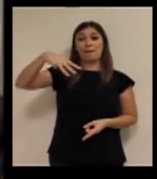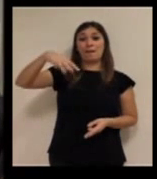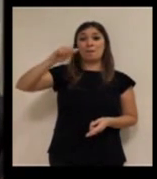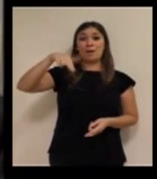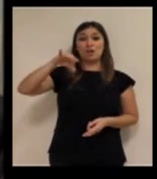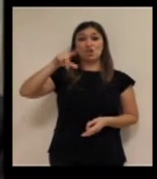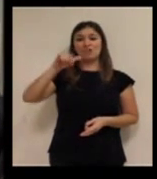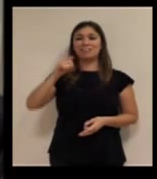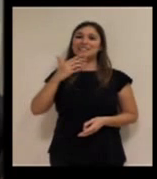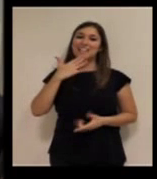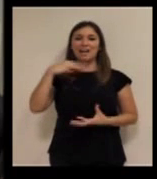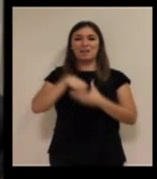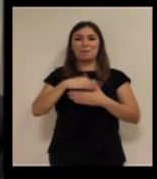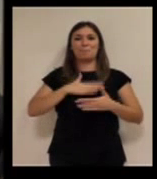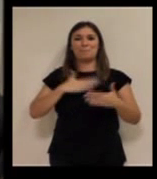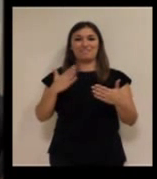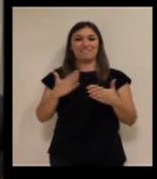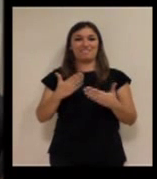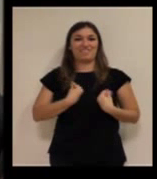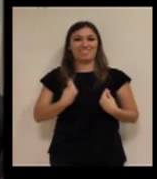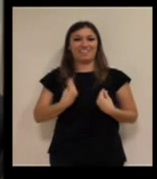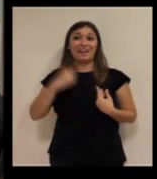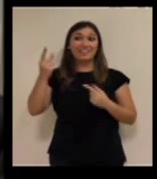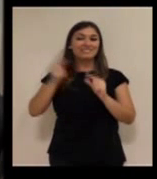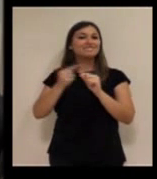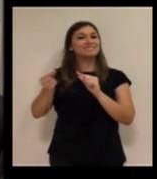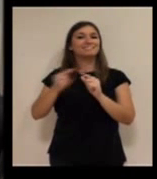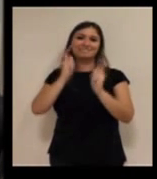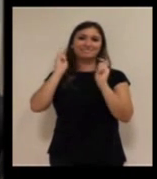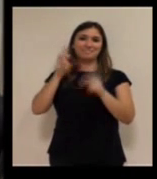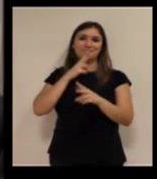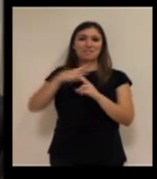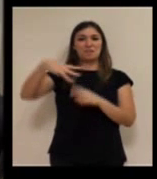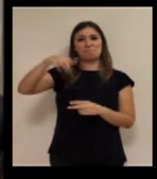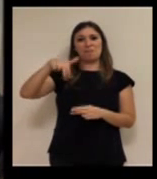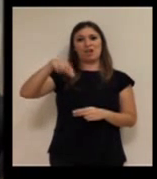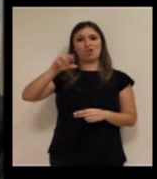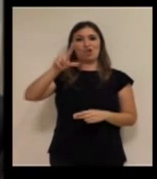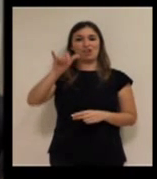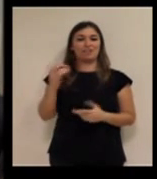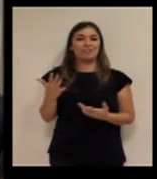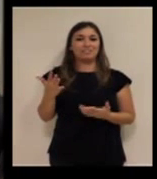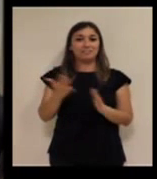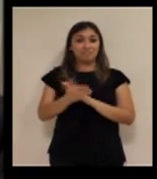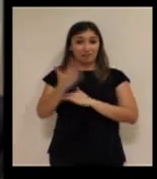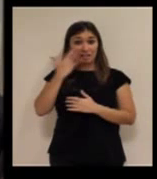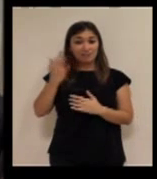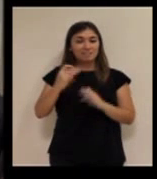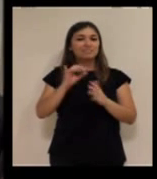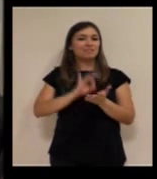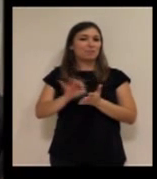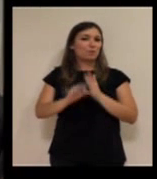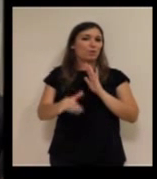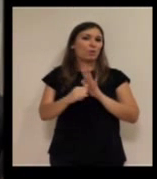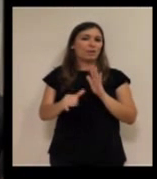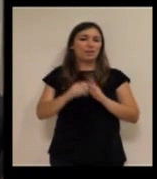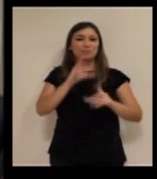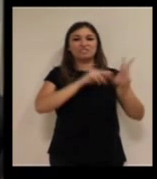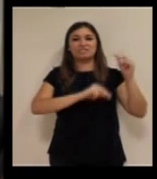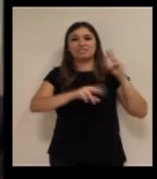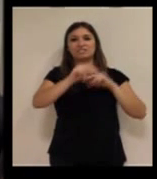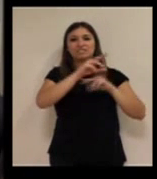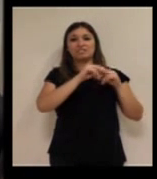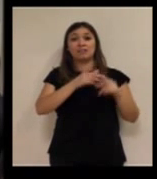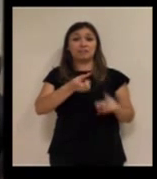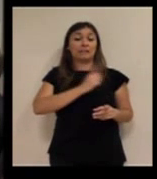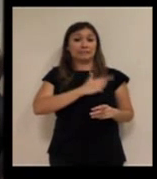llama Manoli, pues Manoli ya es parte de mi vida. Y Manoli es la teleasistencia. Entonces, eso es lo que hace realmente que el servicio sea acercado.